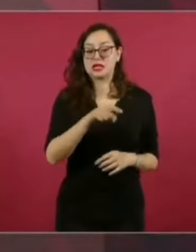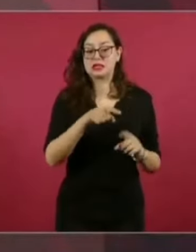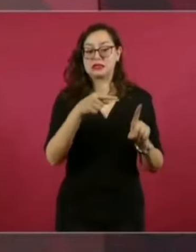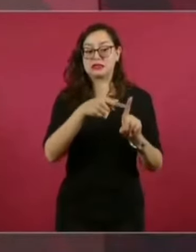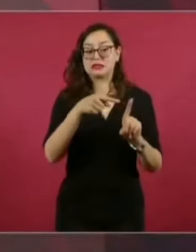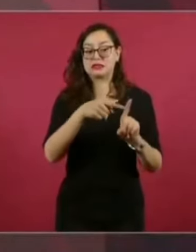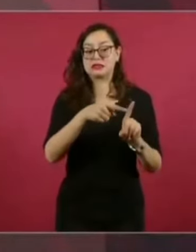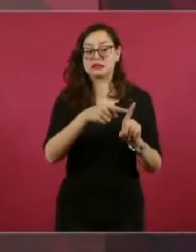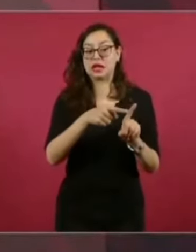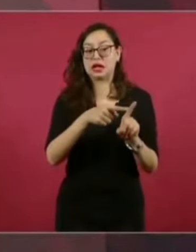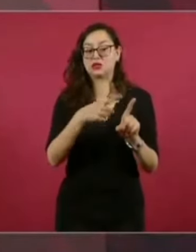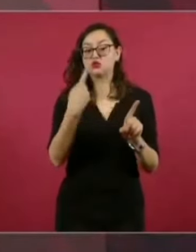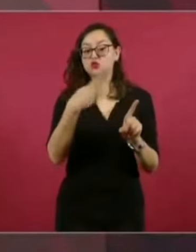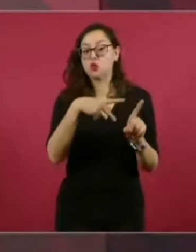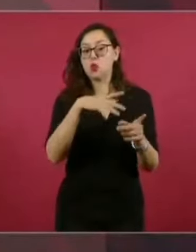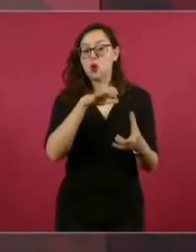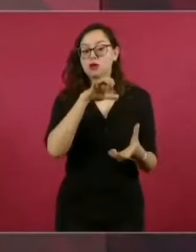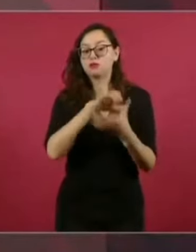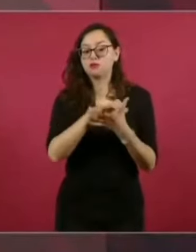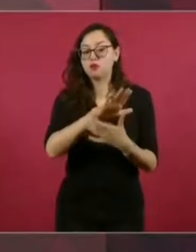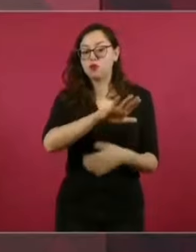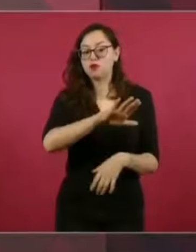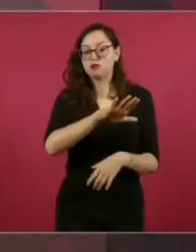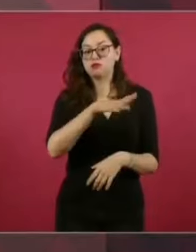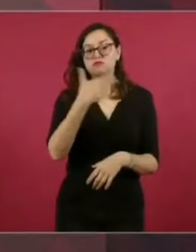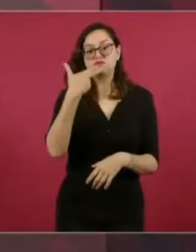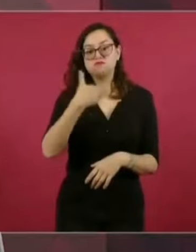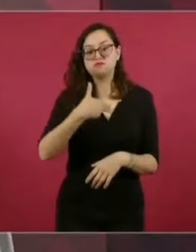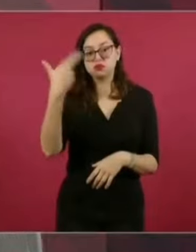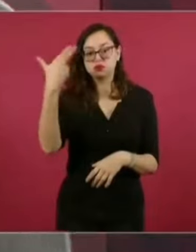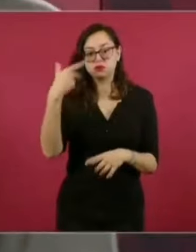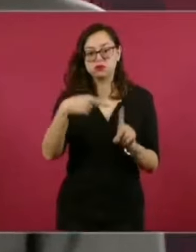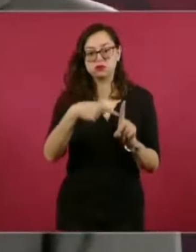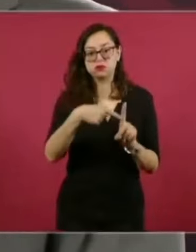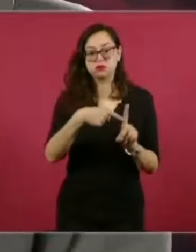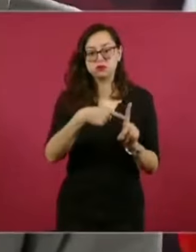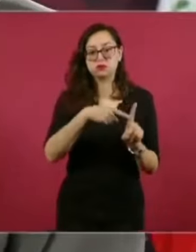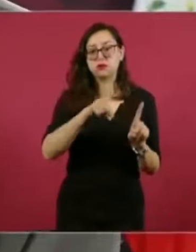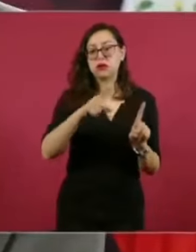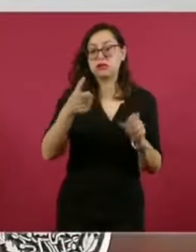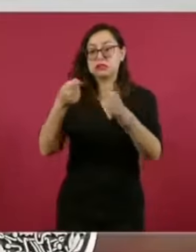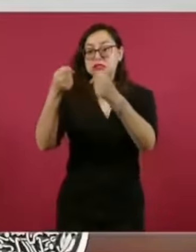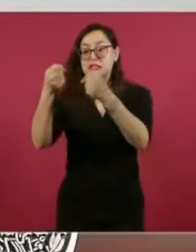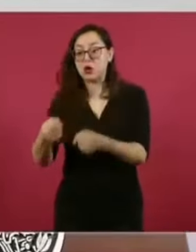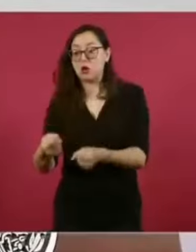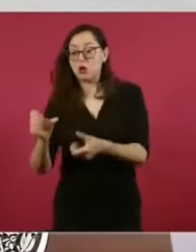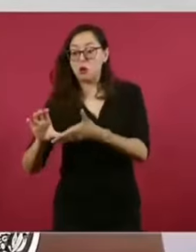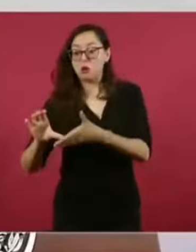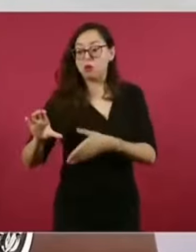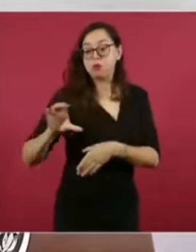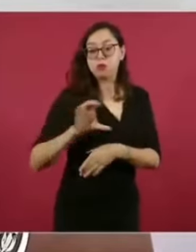seguro es